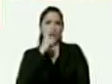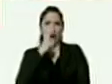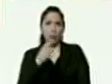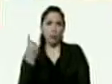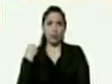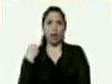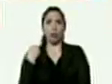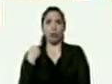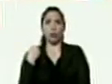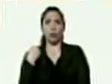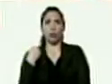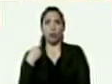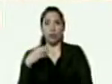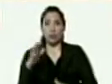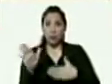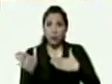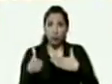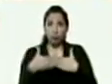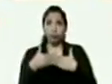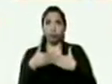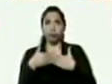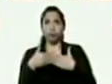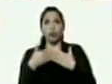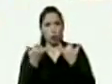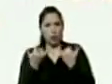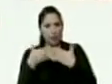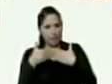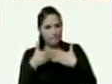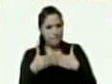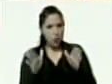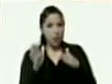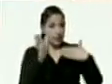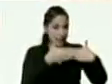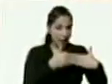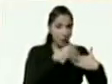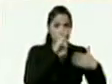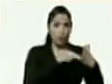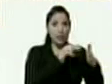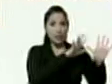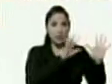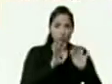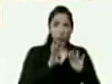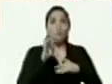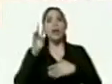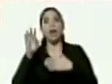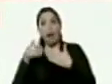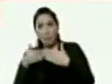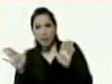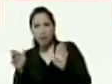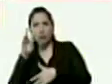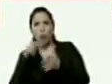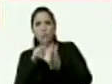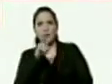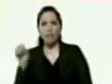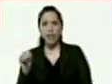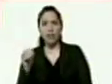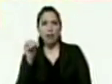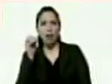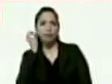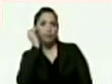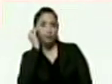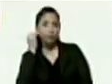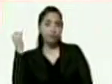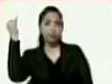cerramos y abrimos cerramos 2019 y abrimos 2020 con la iniciativa